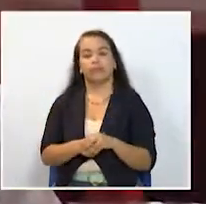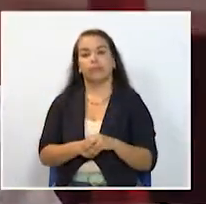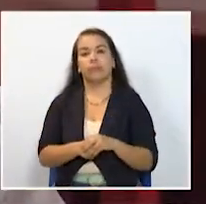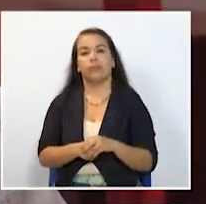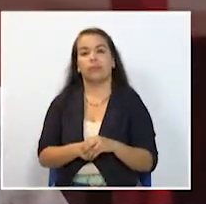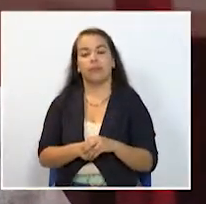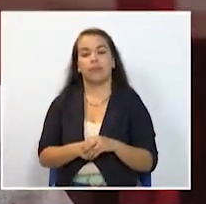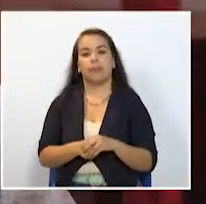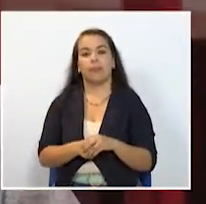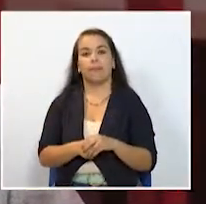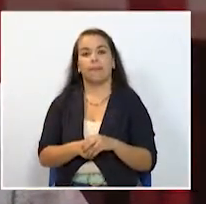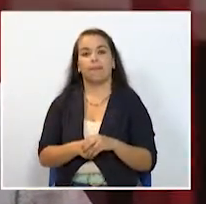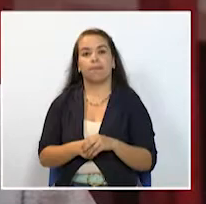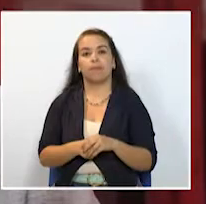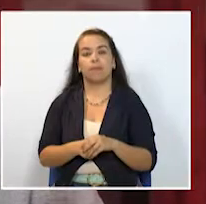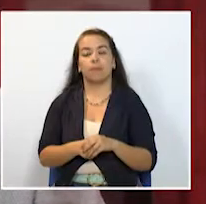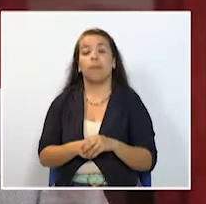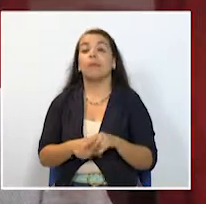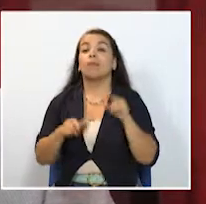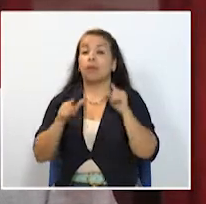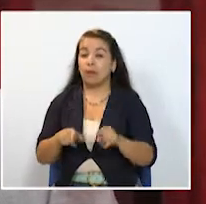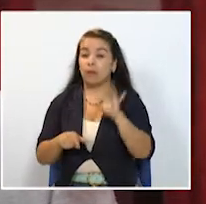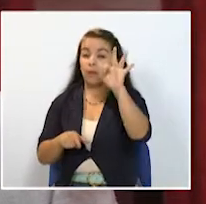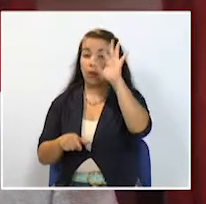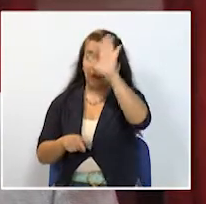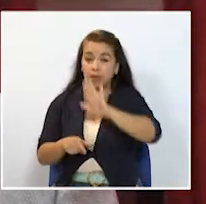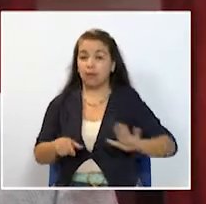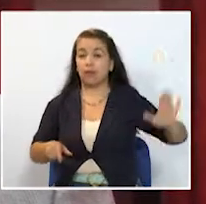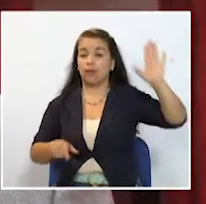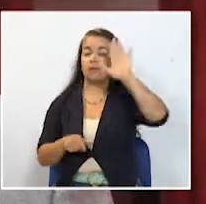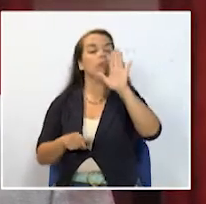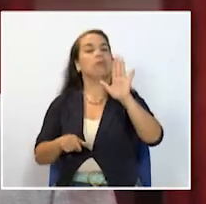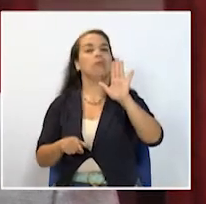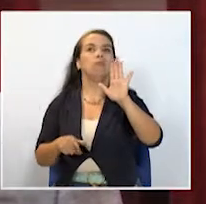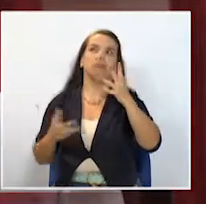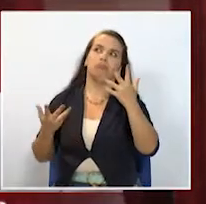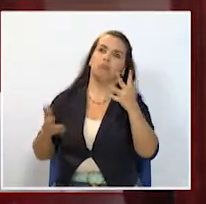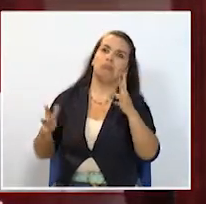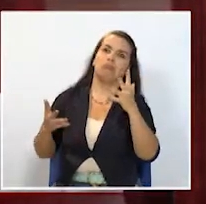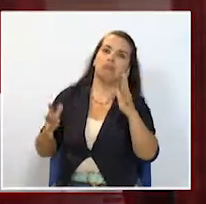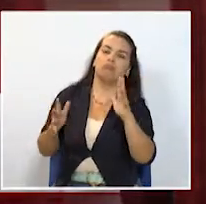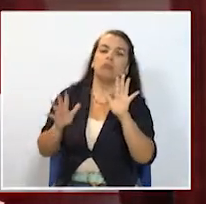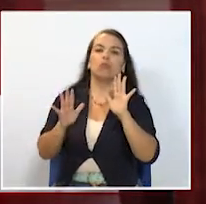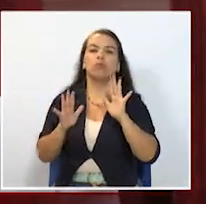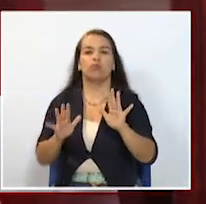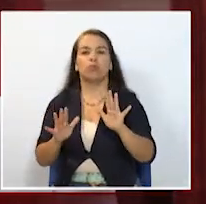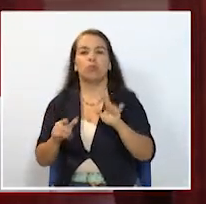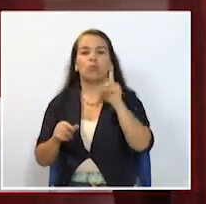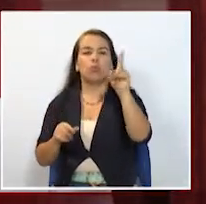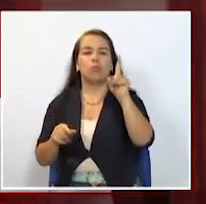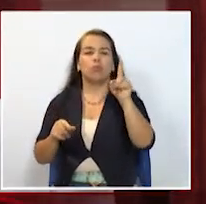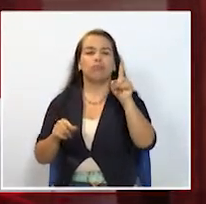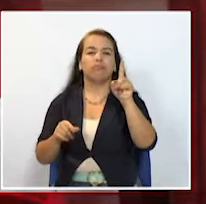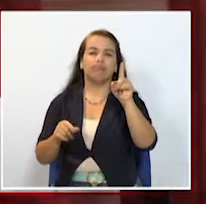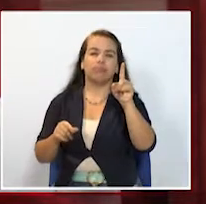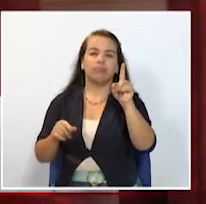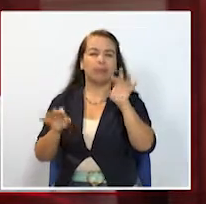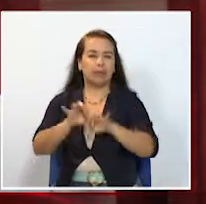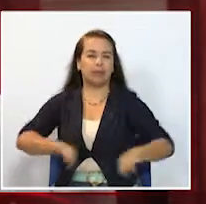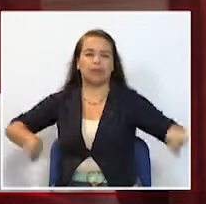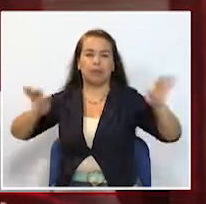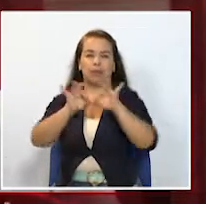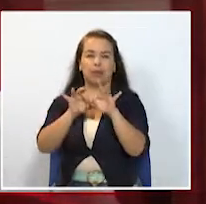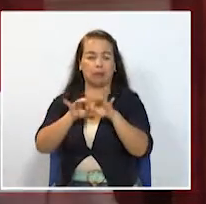un eje articulador definitivamente entre estos tres departamentos digamos que uno de los temas en común es definitivamente el paisaje de cultura